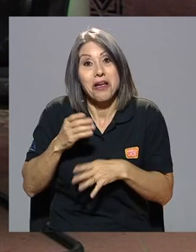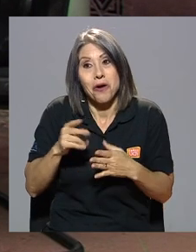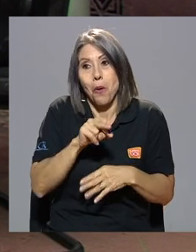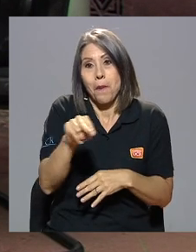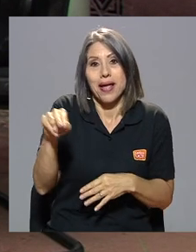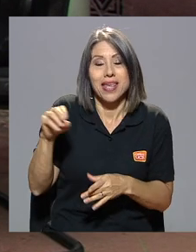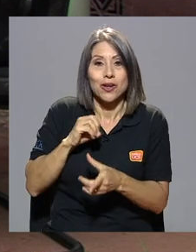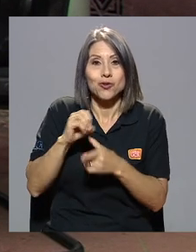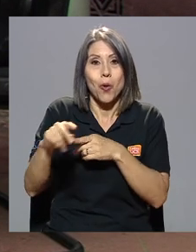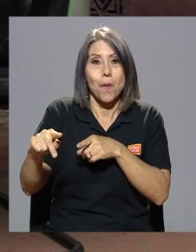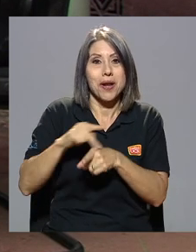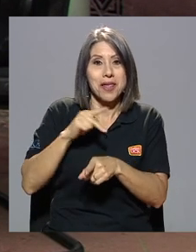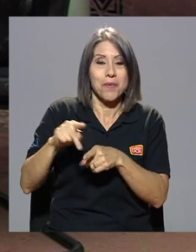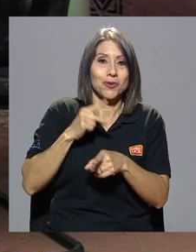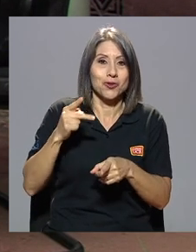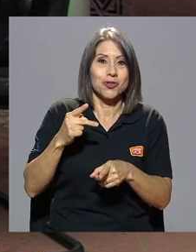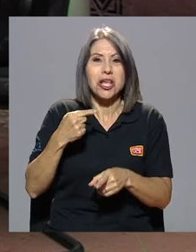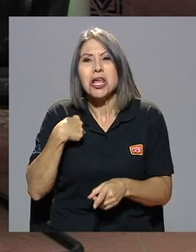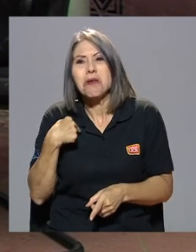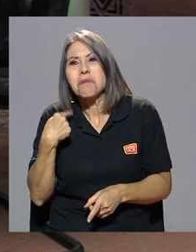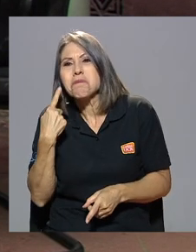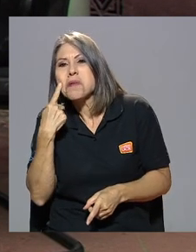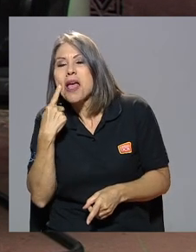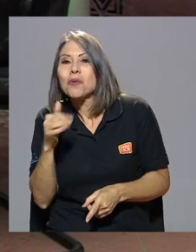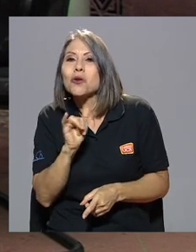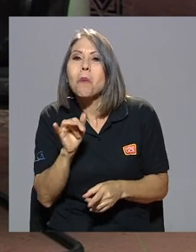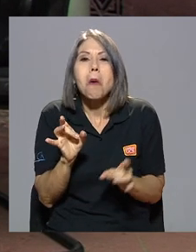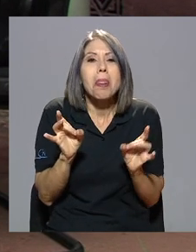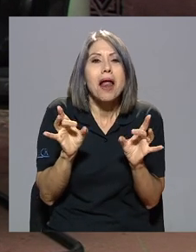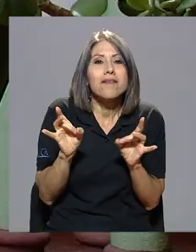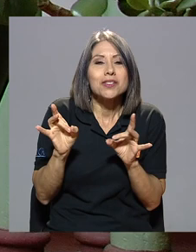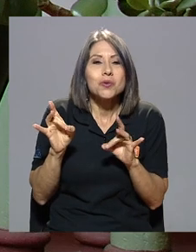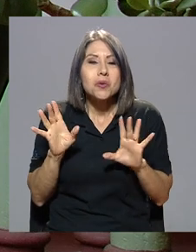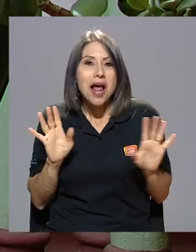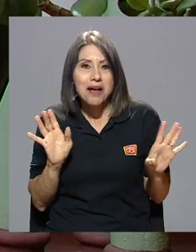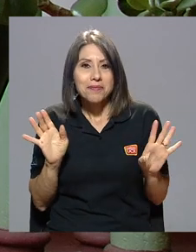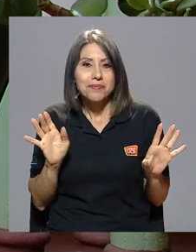los compañeros o los primos y lo veíamos como una travesura.